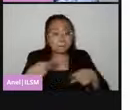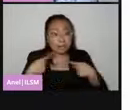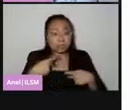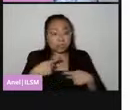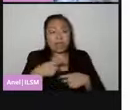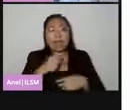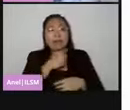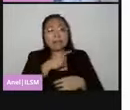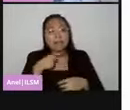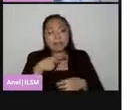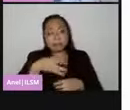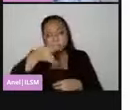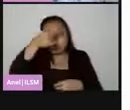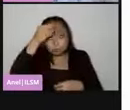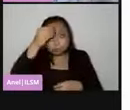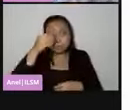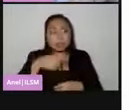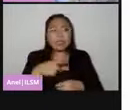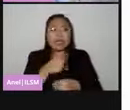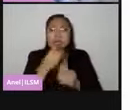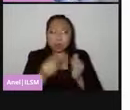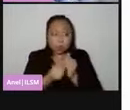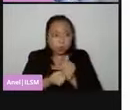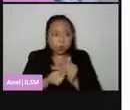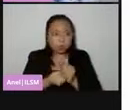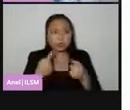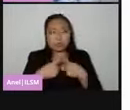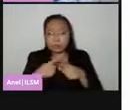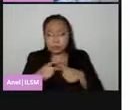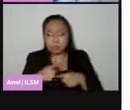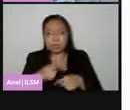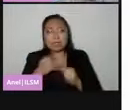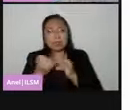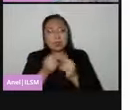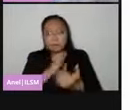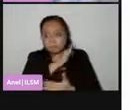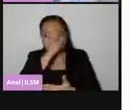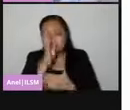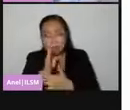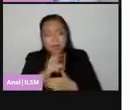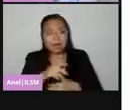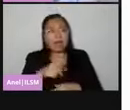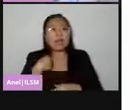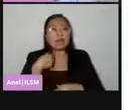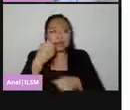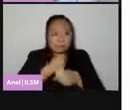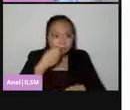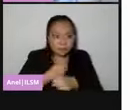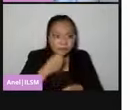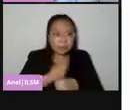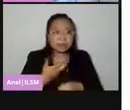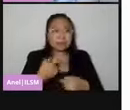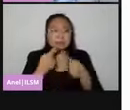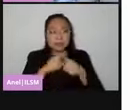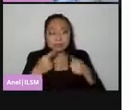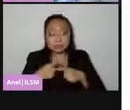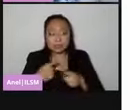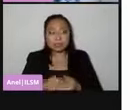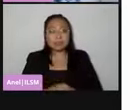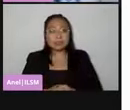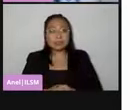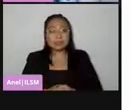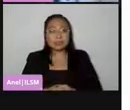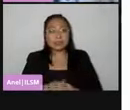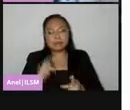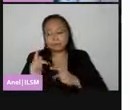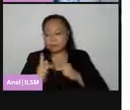capacitadas, tienen una doble capacitación, asisten a simulacros de la jornada electoral, tienen prácticas de la jornada electoral, son personas que van muy